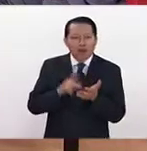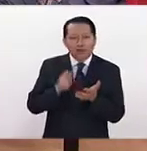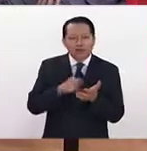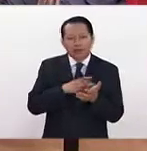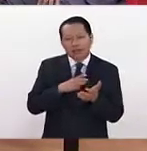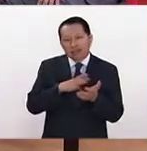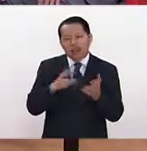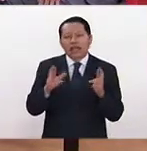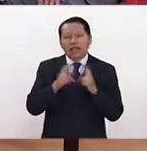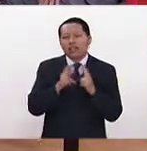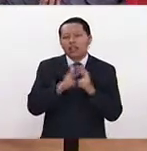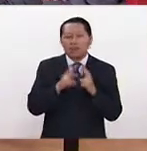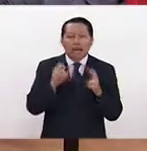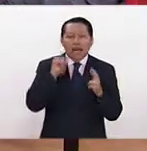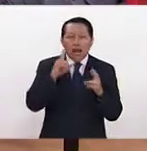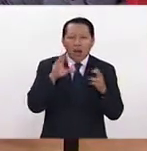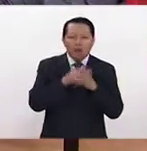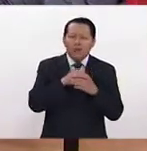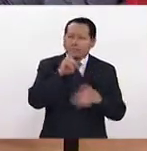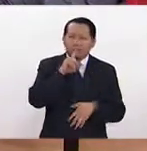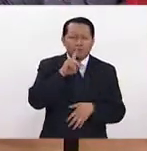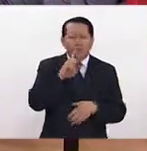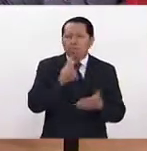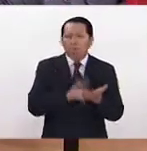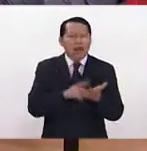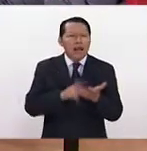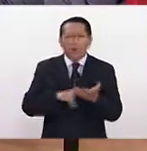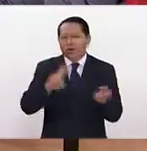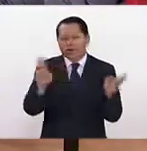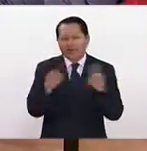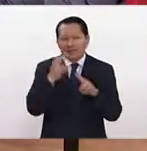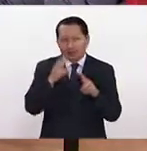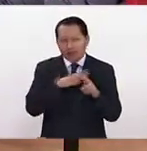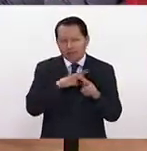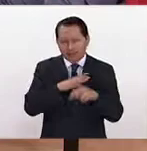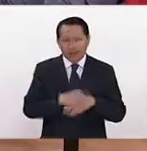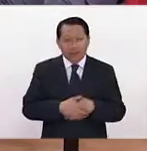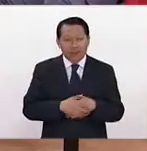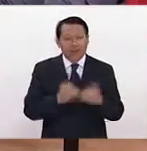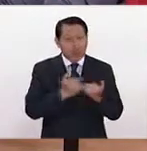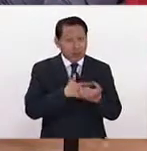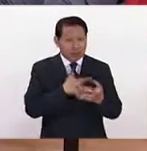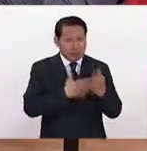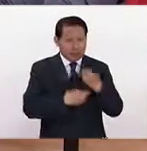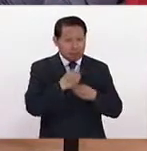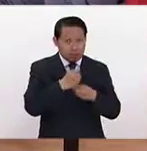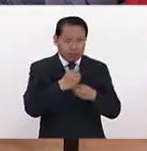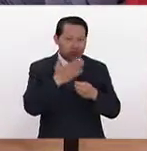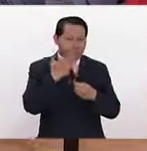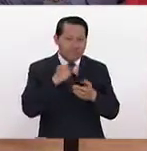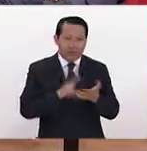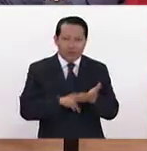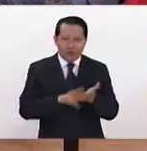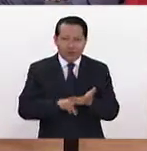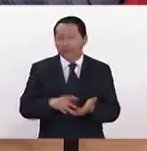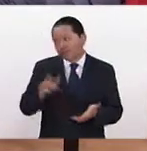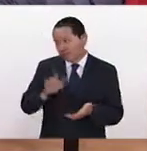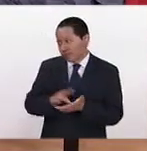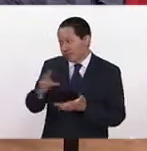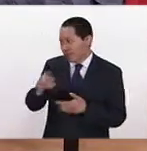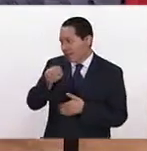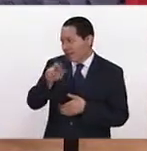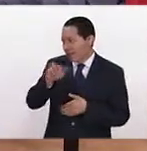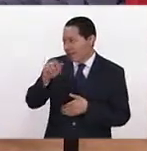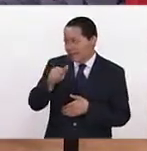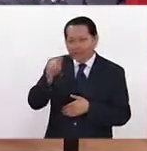que ver con la religión, son valores universales, ¿no? Y sin empatía, no puede haber valor. Así es. Muchísimas gracias, Tricia,